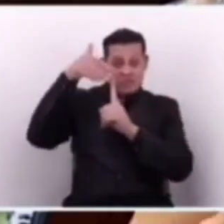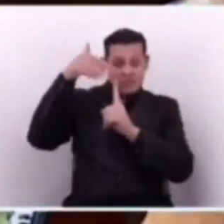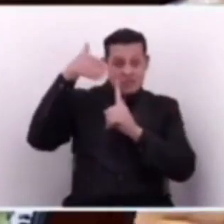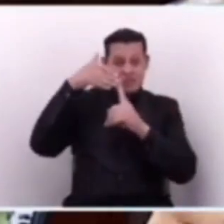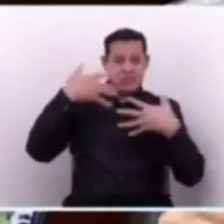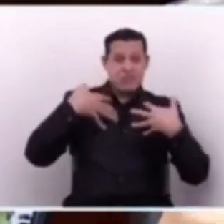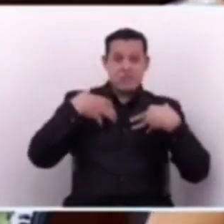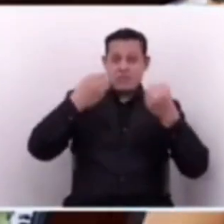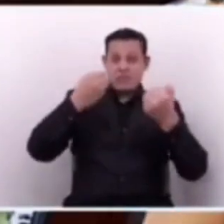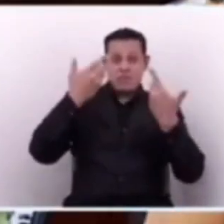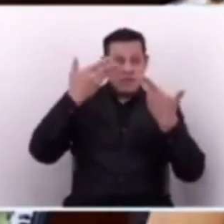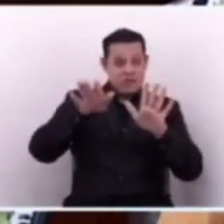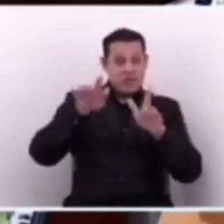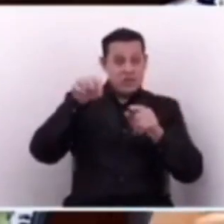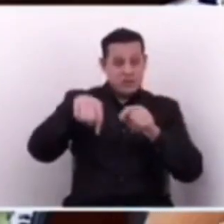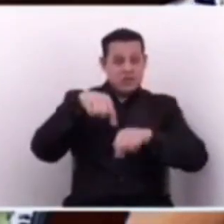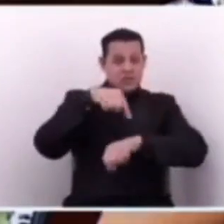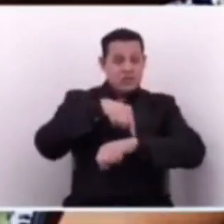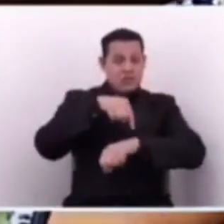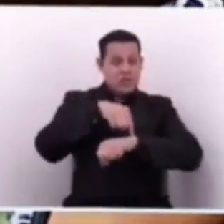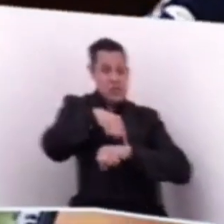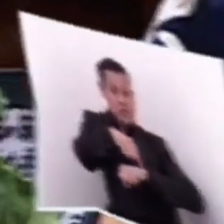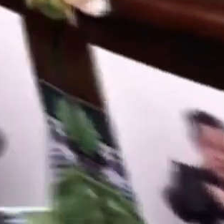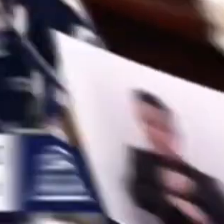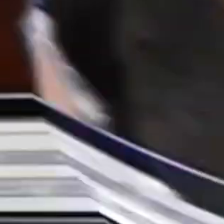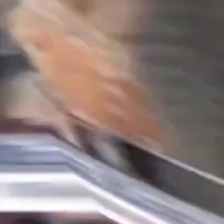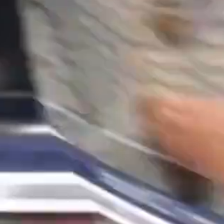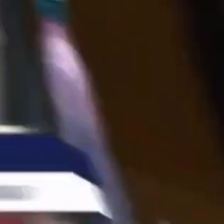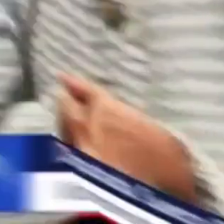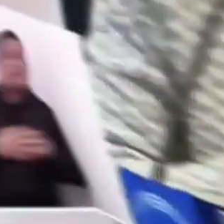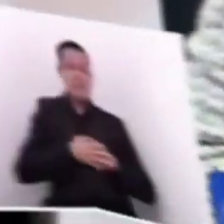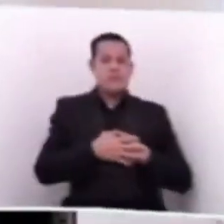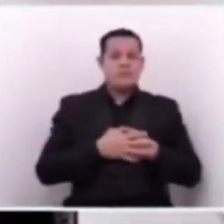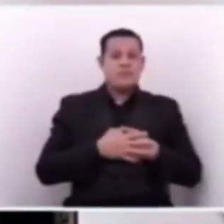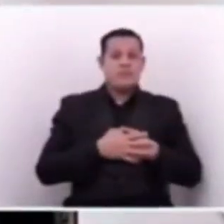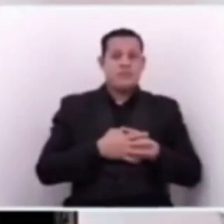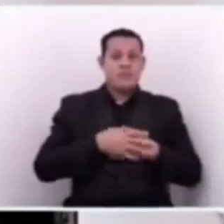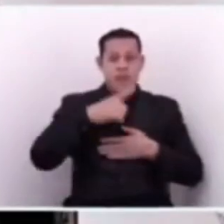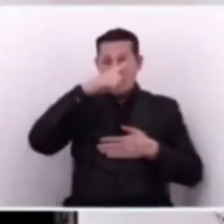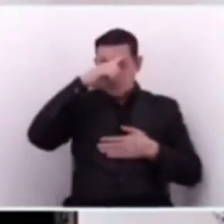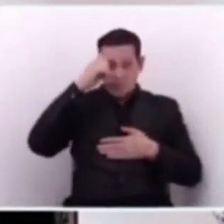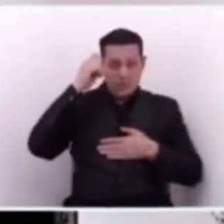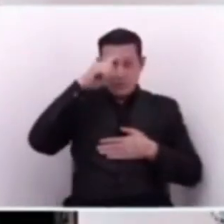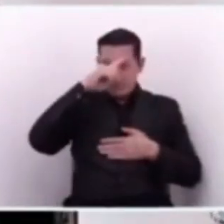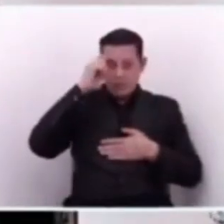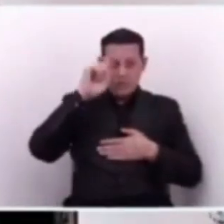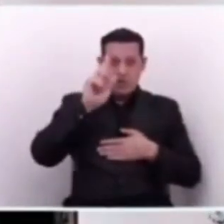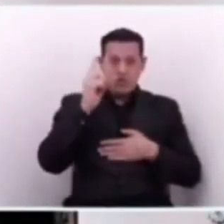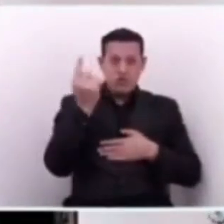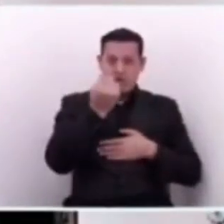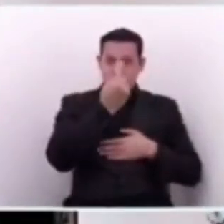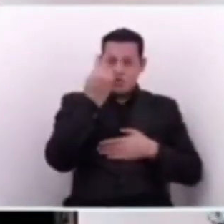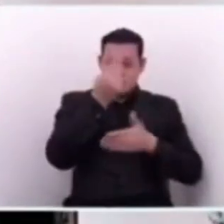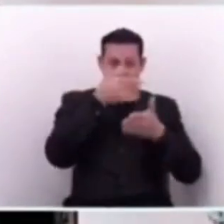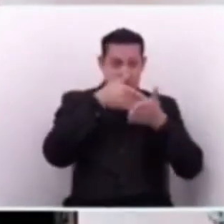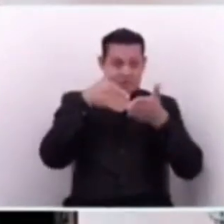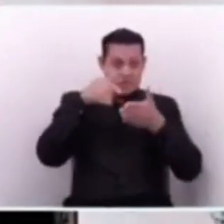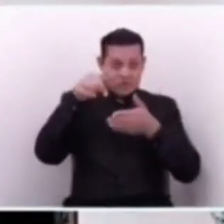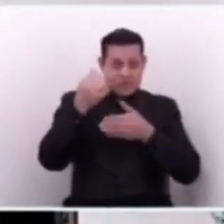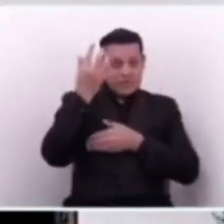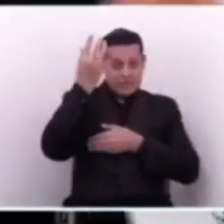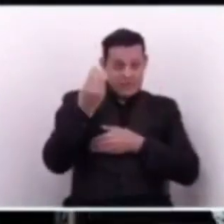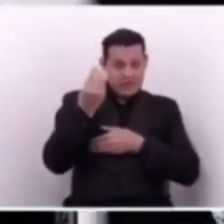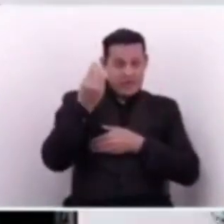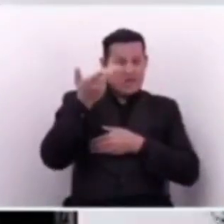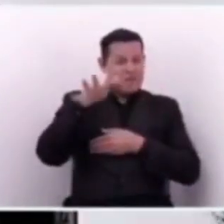educación, salud, como lo que ya está pasando, y cada vez más para pagar deuda. Y el trabajo no solamente inicia el